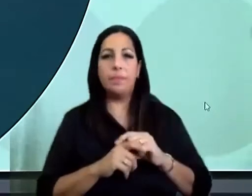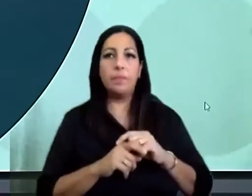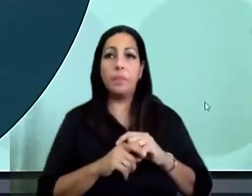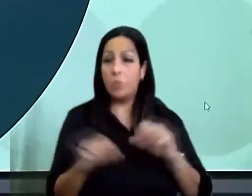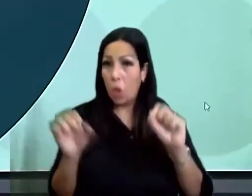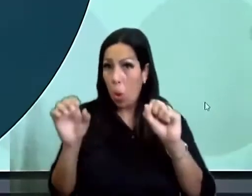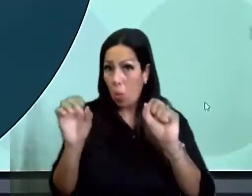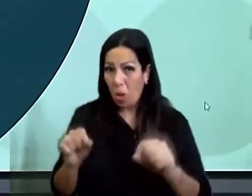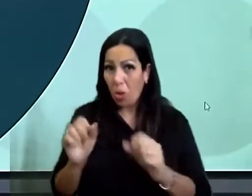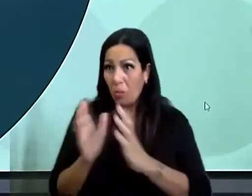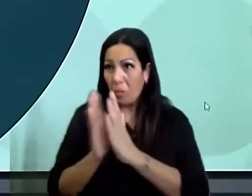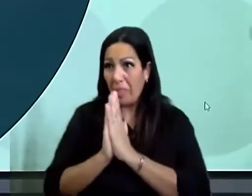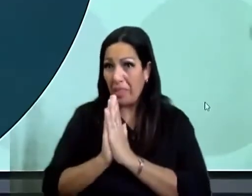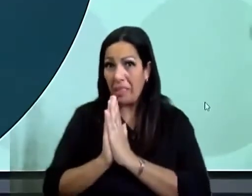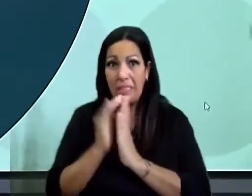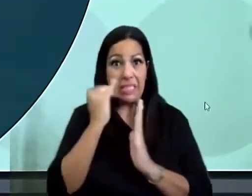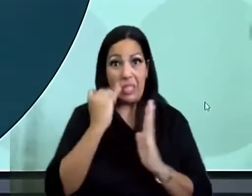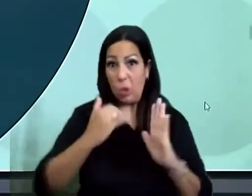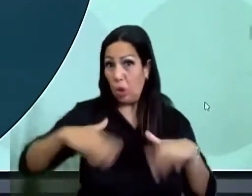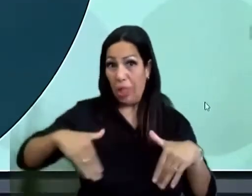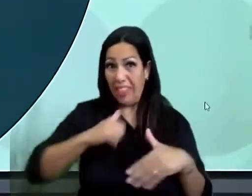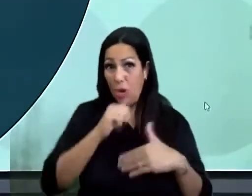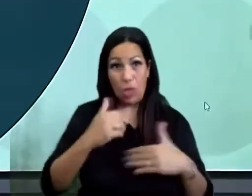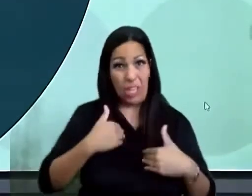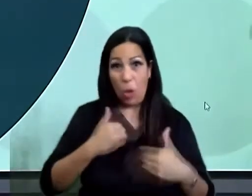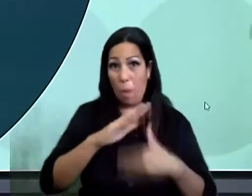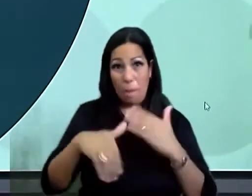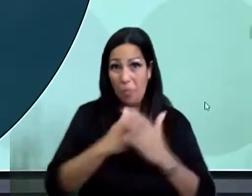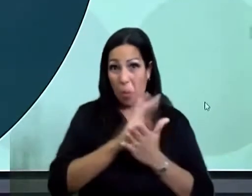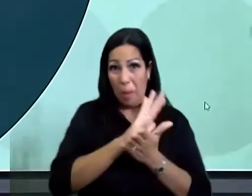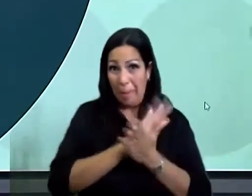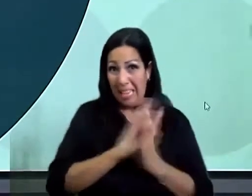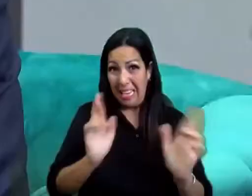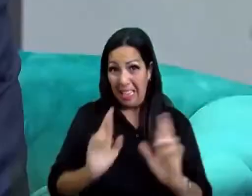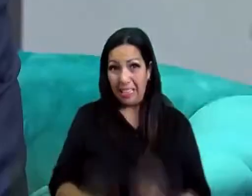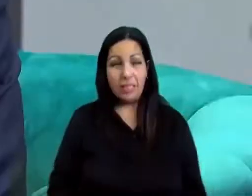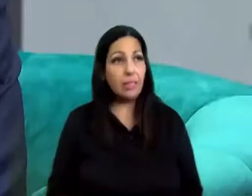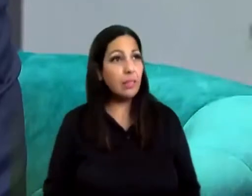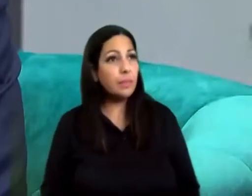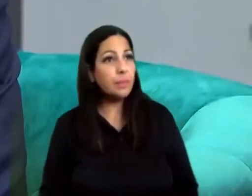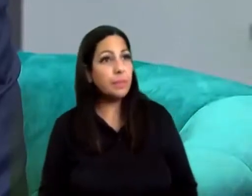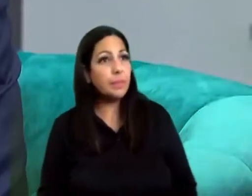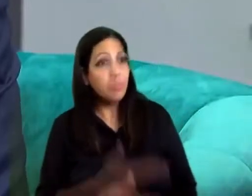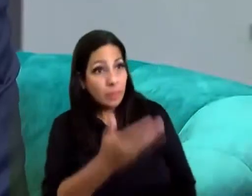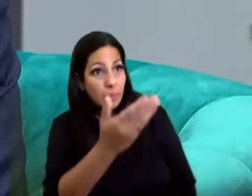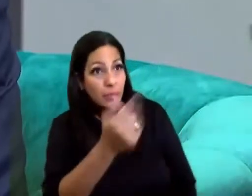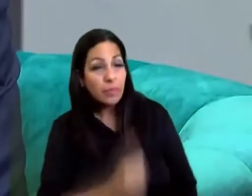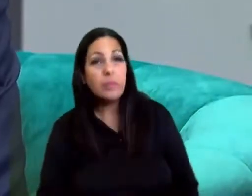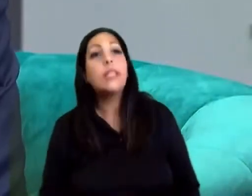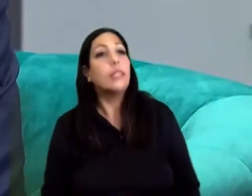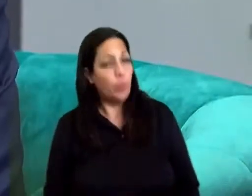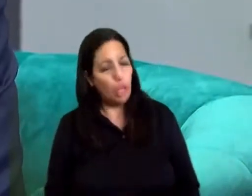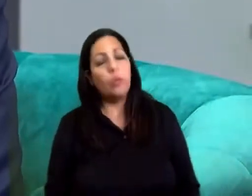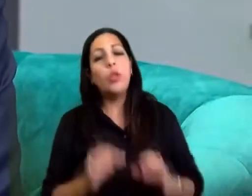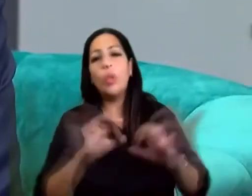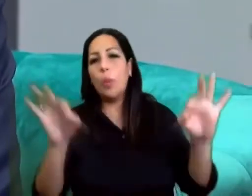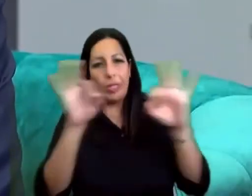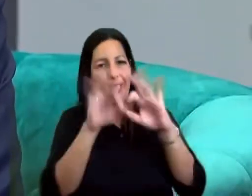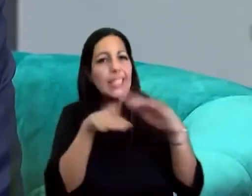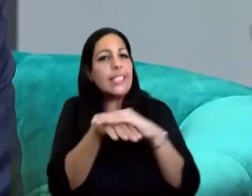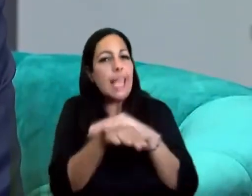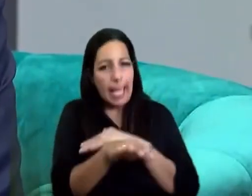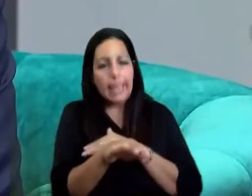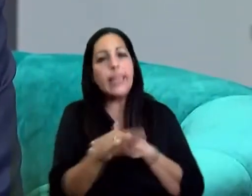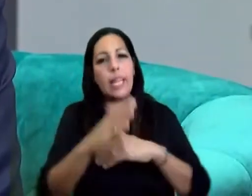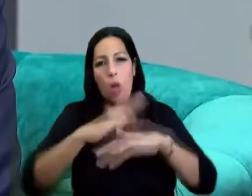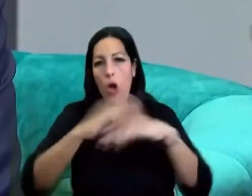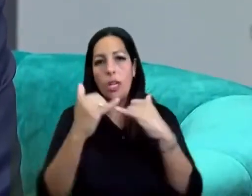¿Puedo solicitar aunque no tenga todos los documentos a la mano? José Luis. Claro que sí, Mari Carmen. Lo más importante es que visiten